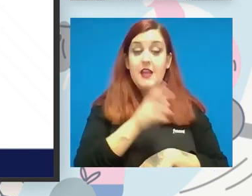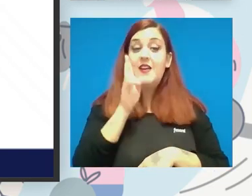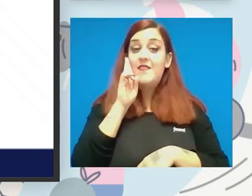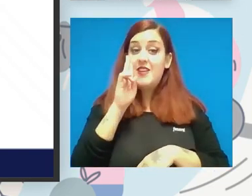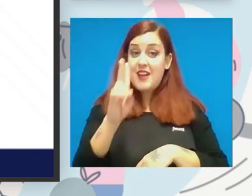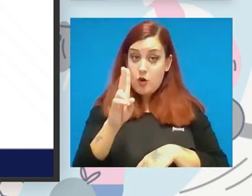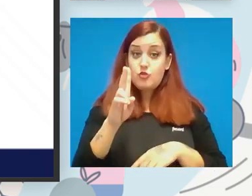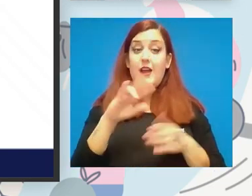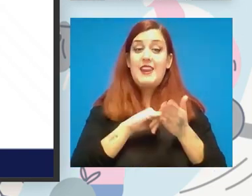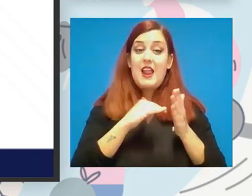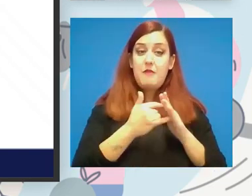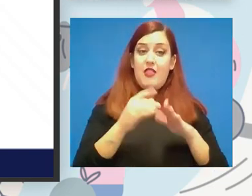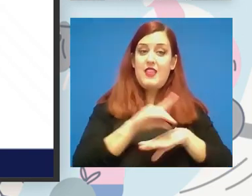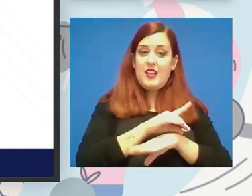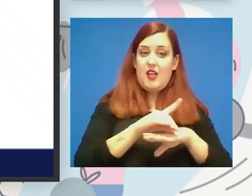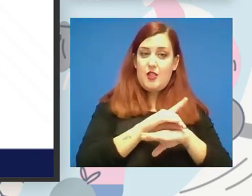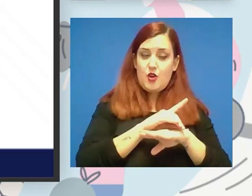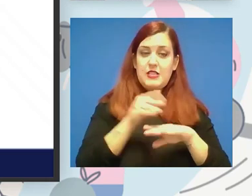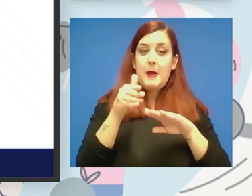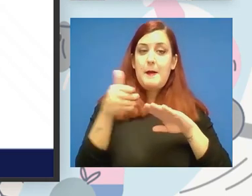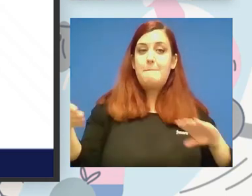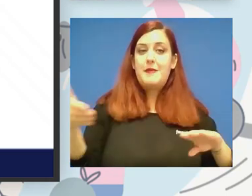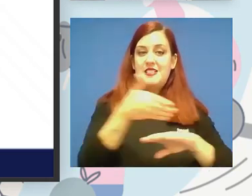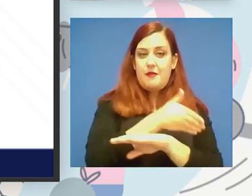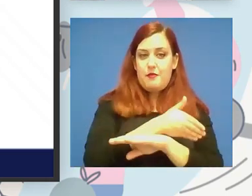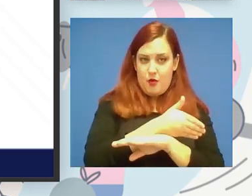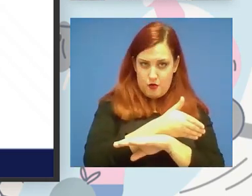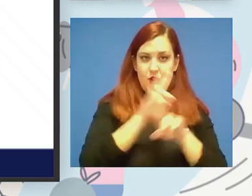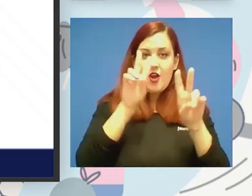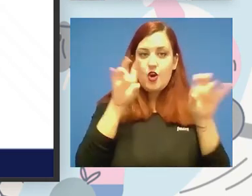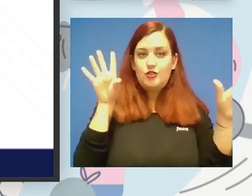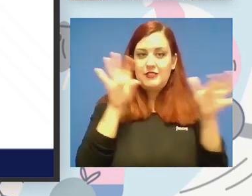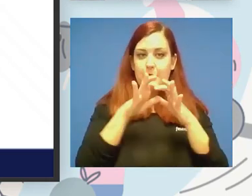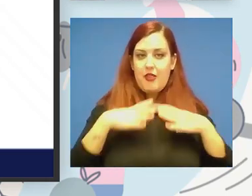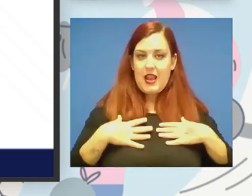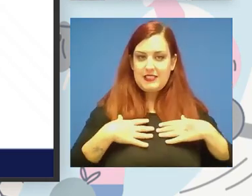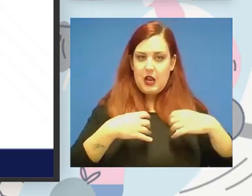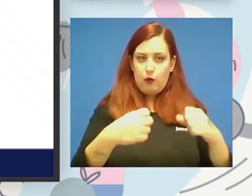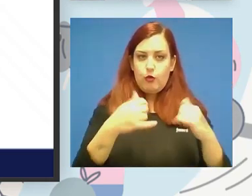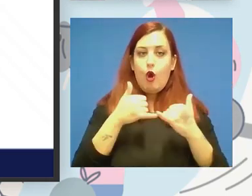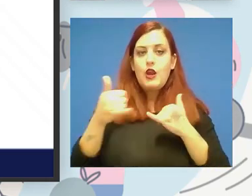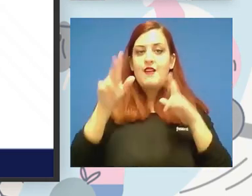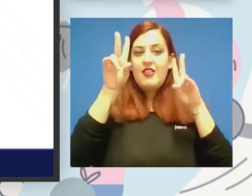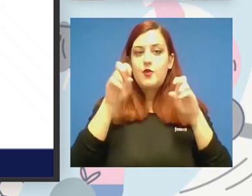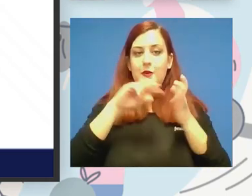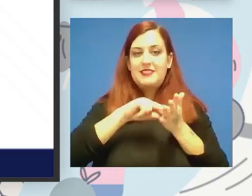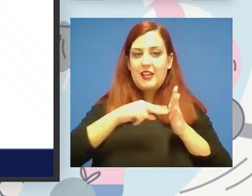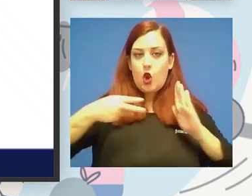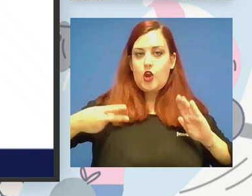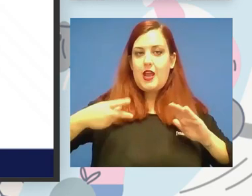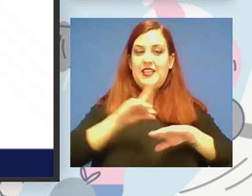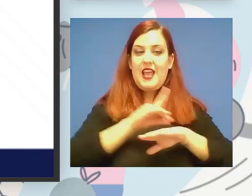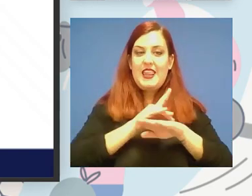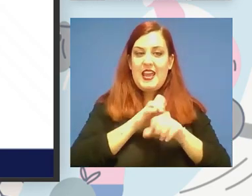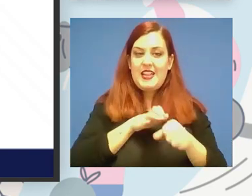digitalización son líneas de prescripción del ejercicio físico relacionados con la salud o líneas de nuevas tecnologías y digitalización